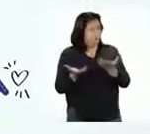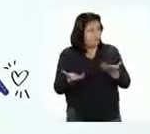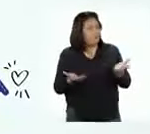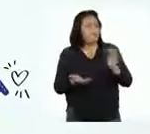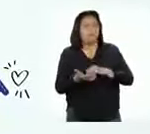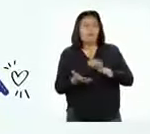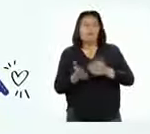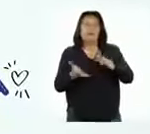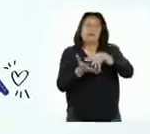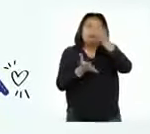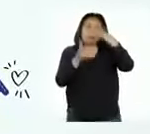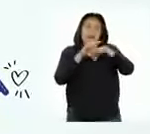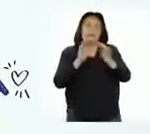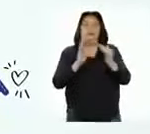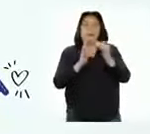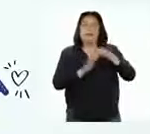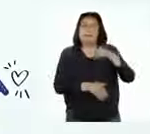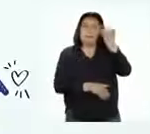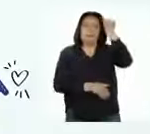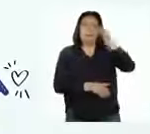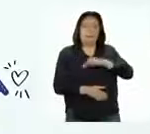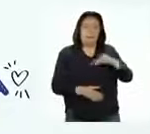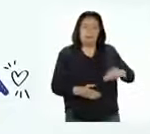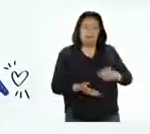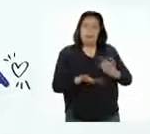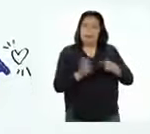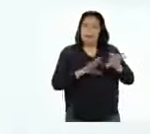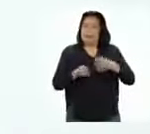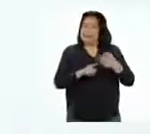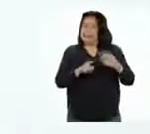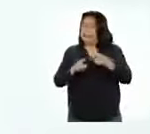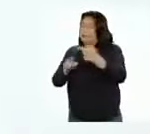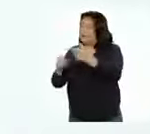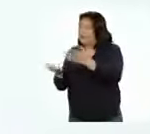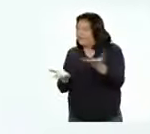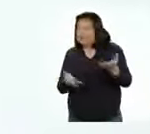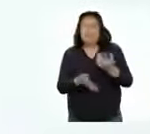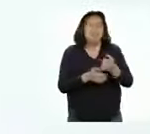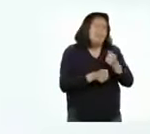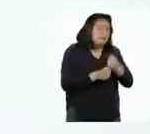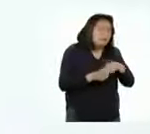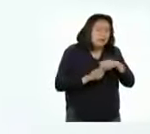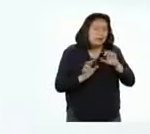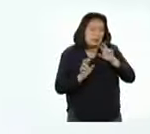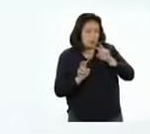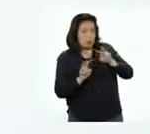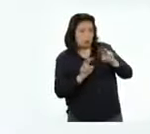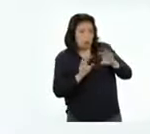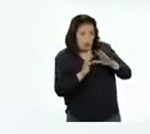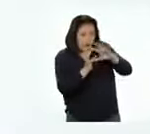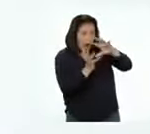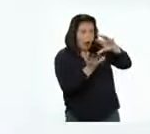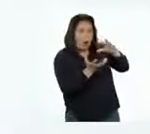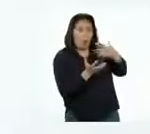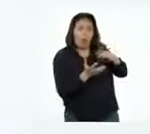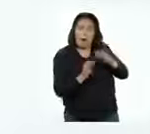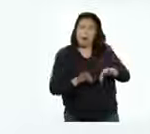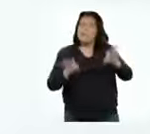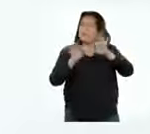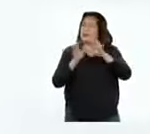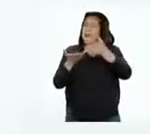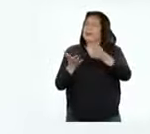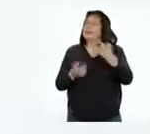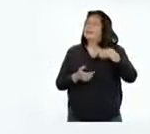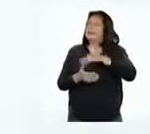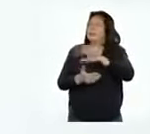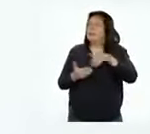Casa, una iniciativa del Ministerio de Educación para desarrollar actividades variadas que nos permitan descubrir de manera divertida y práctica asuntos importantes